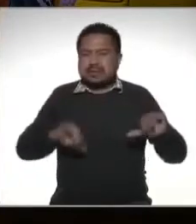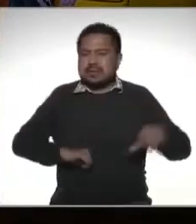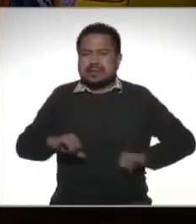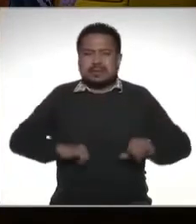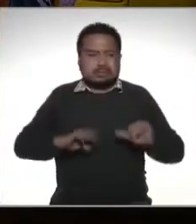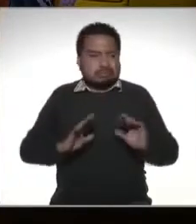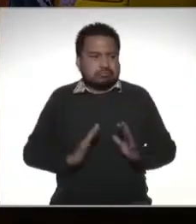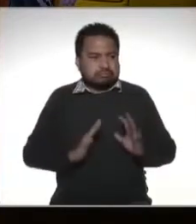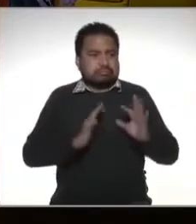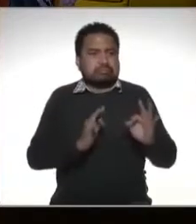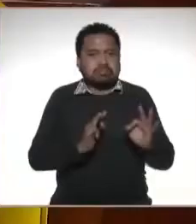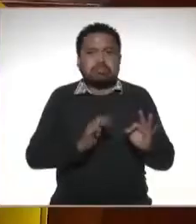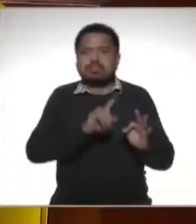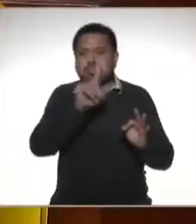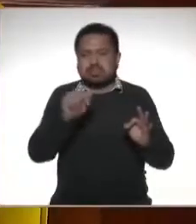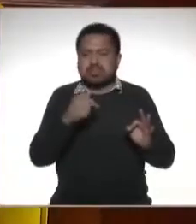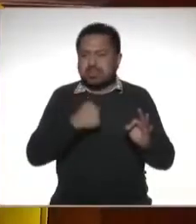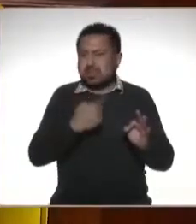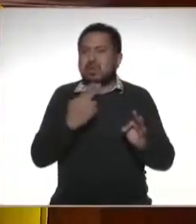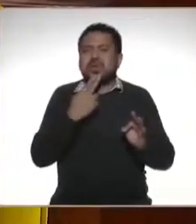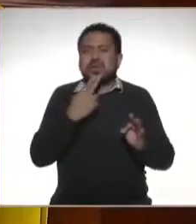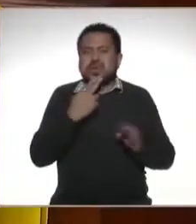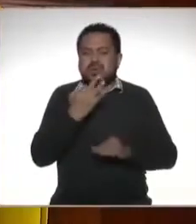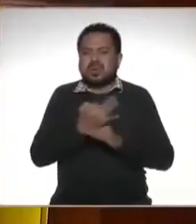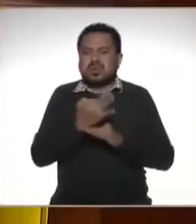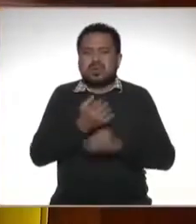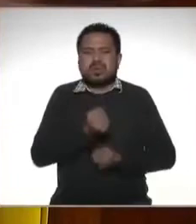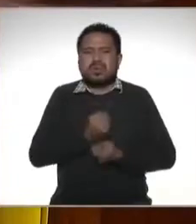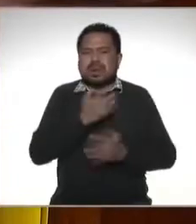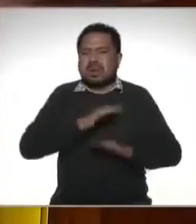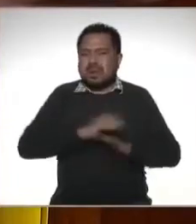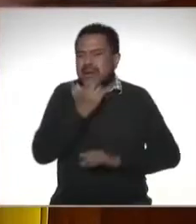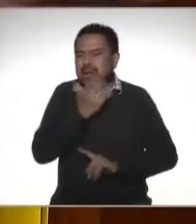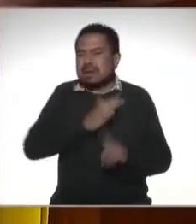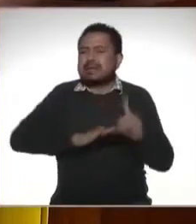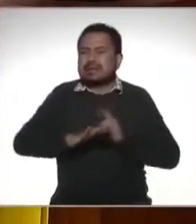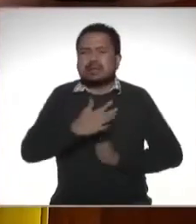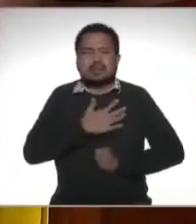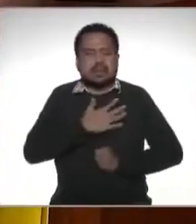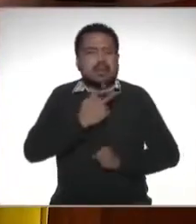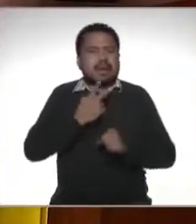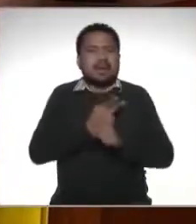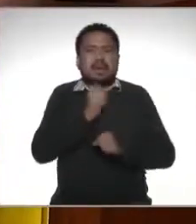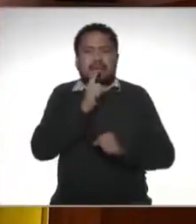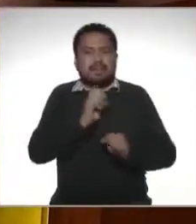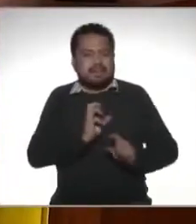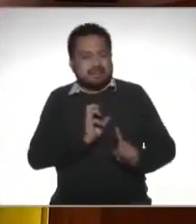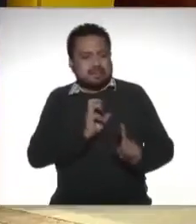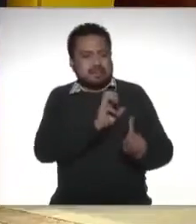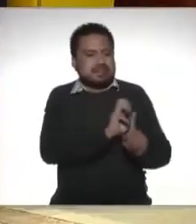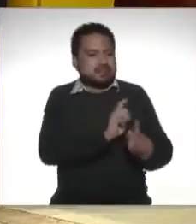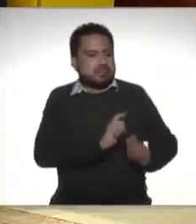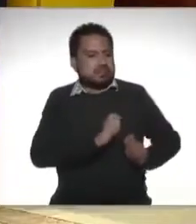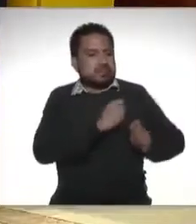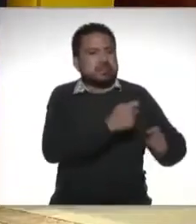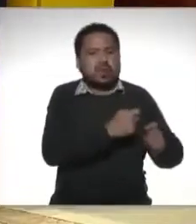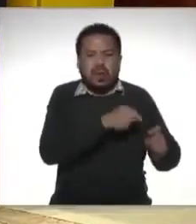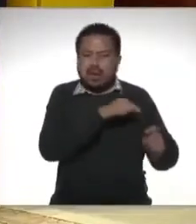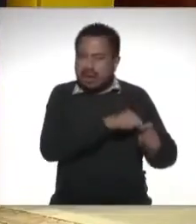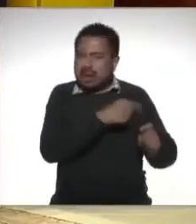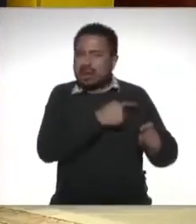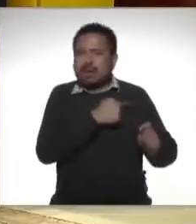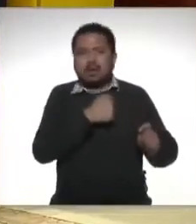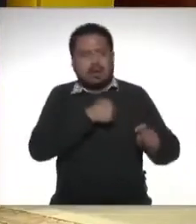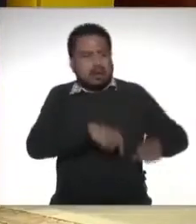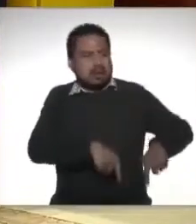lo origina y voy a utilizar una frase muy coloquial pero le pasa la pelotita al otro es decir yo